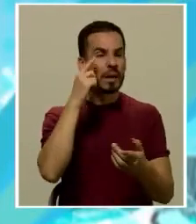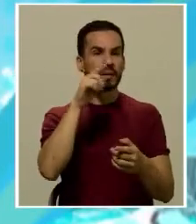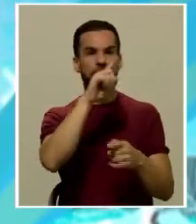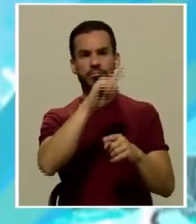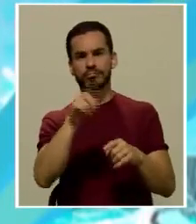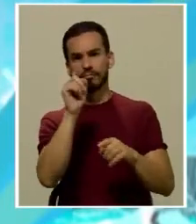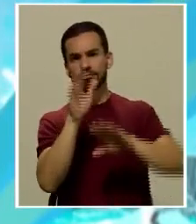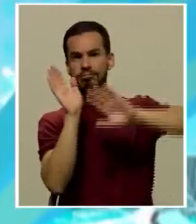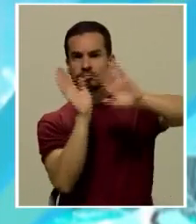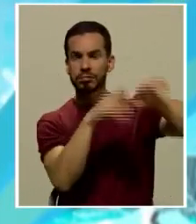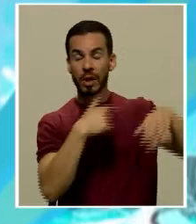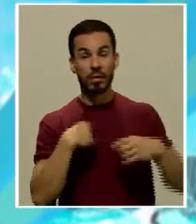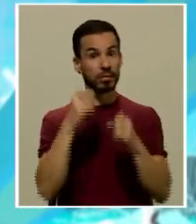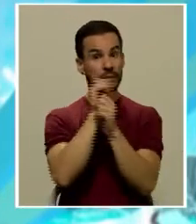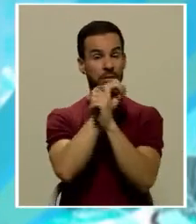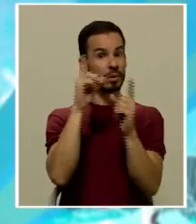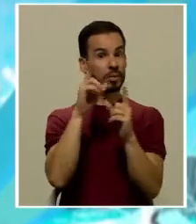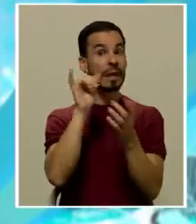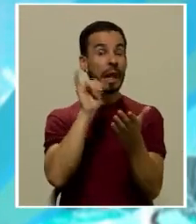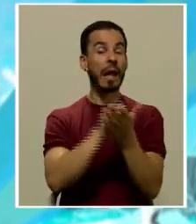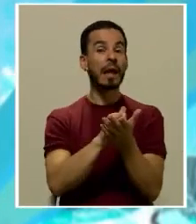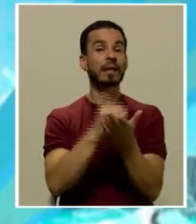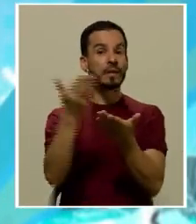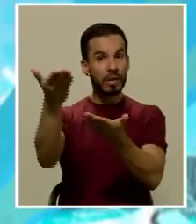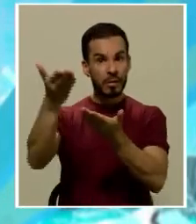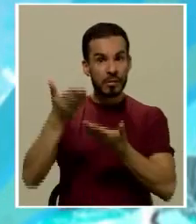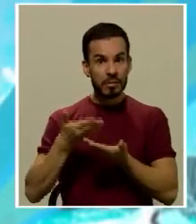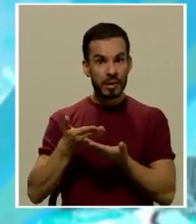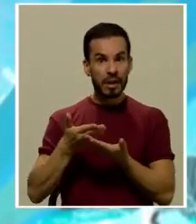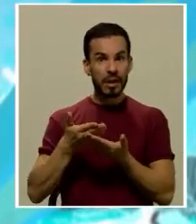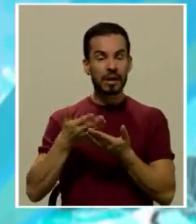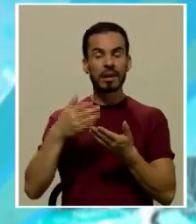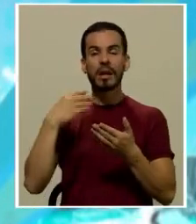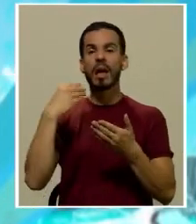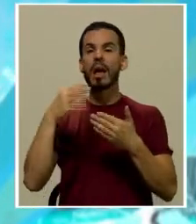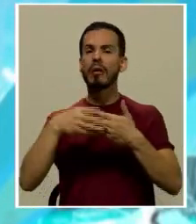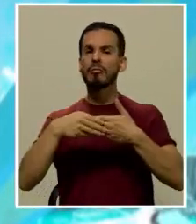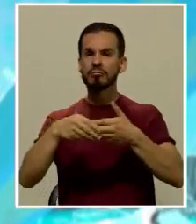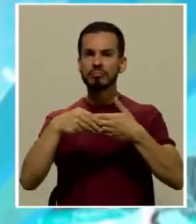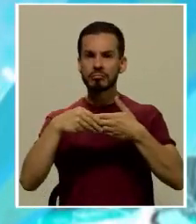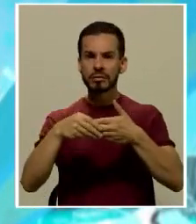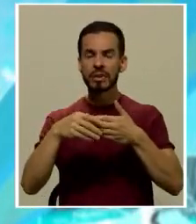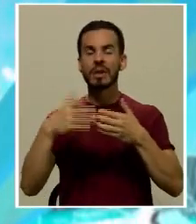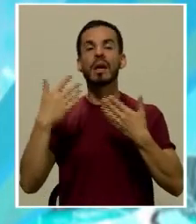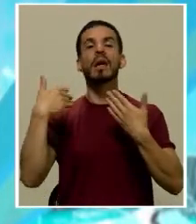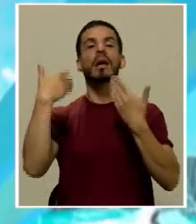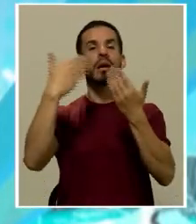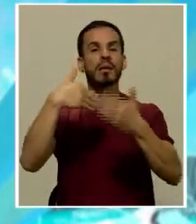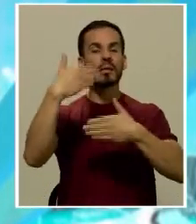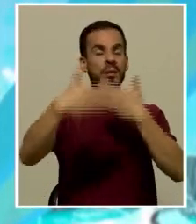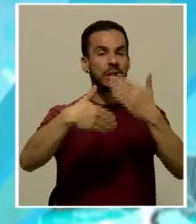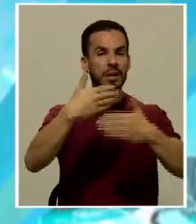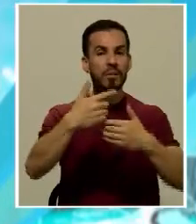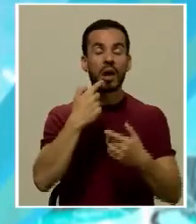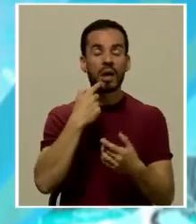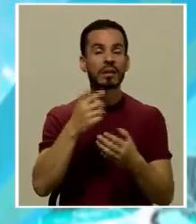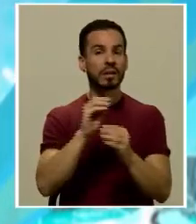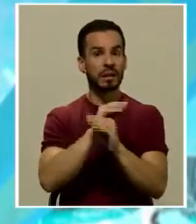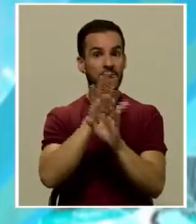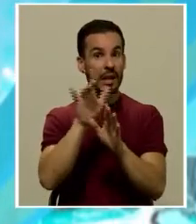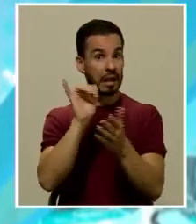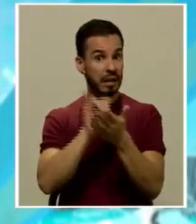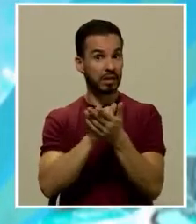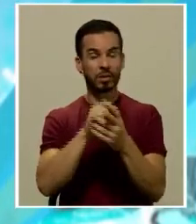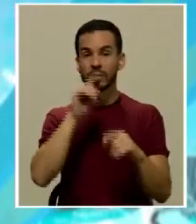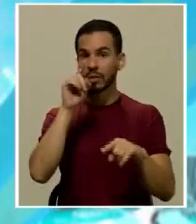aniquilado. Aunque nos sorprenda, esto viene a ser atenuado o viene a ser atemperado o a decir claramente